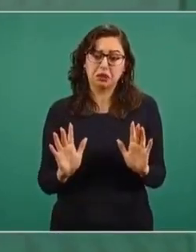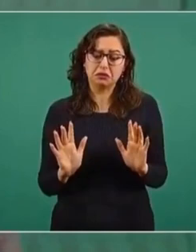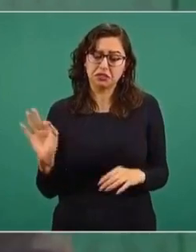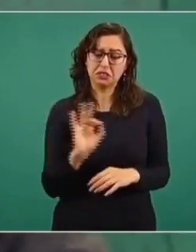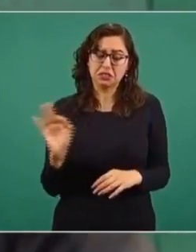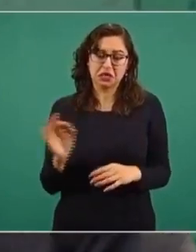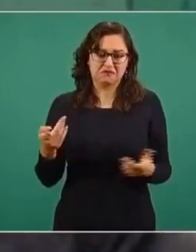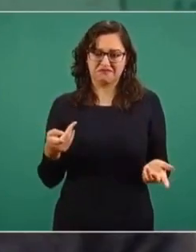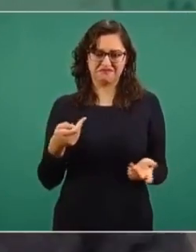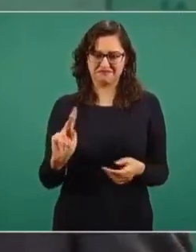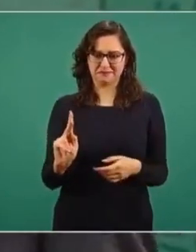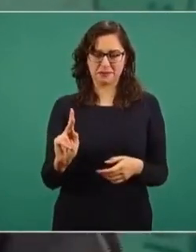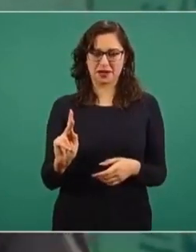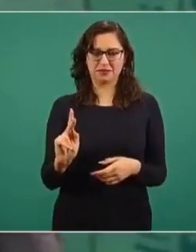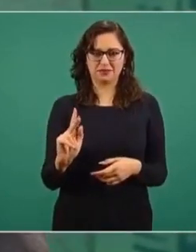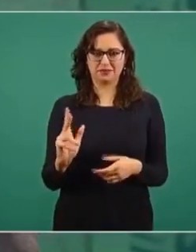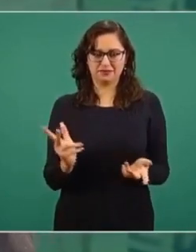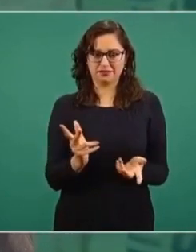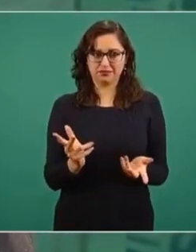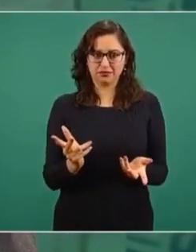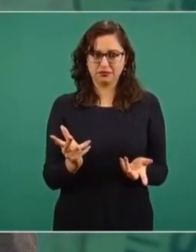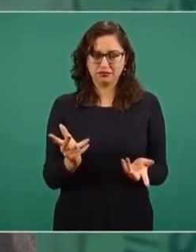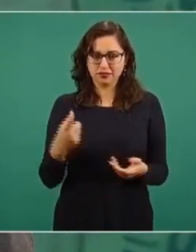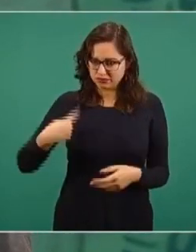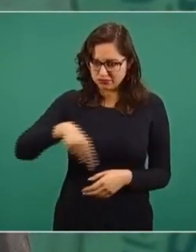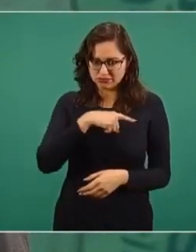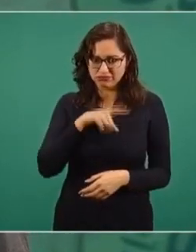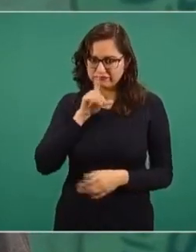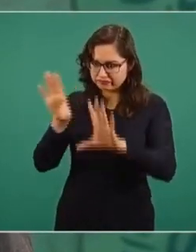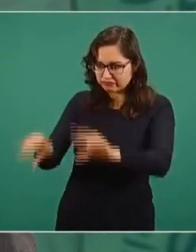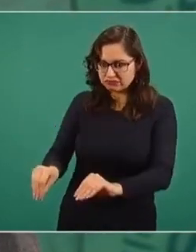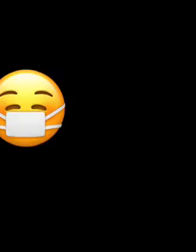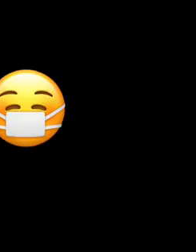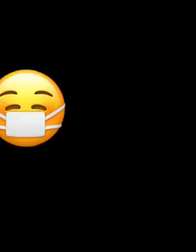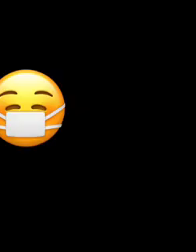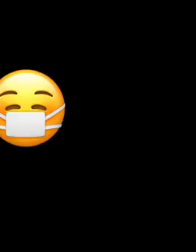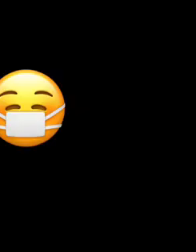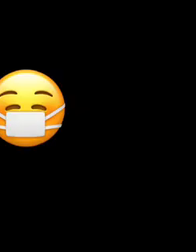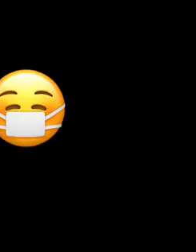pero no tenemos el derecho a silenciar a nadie.